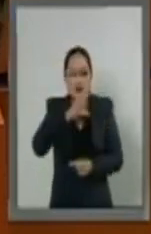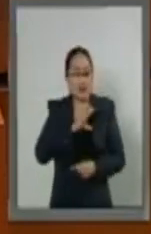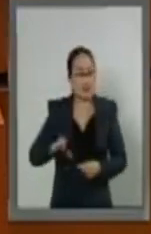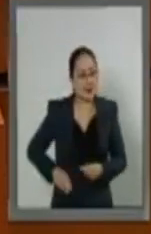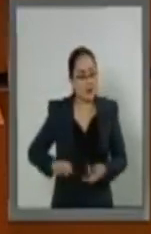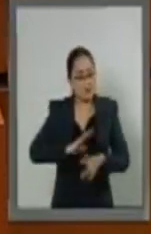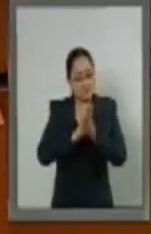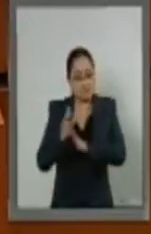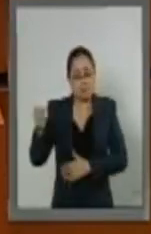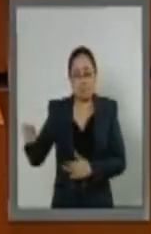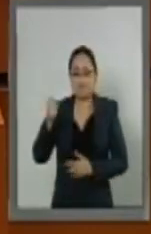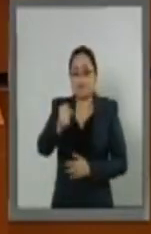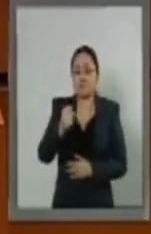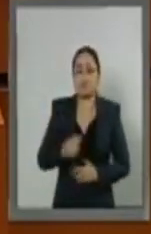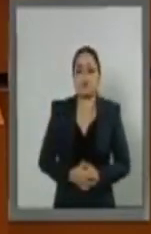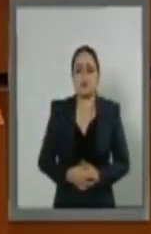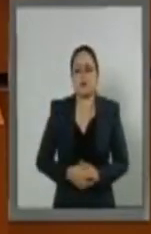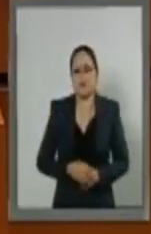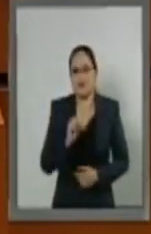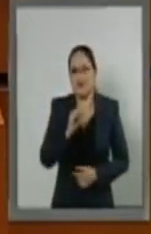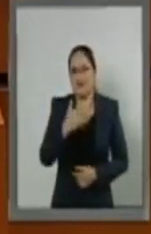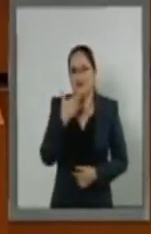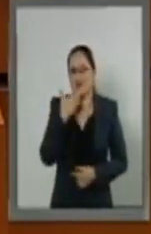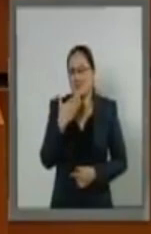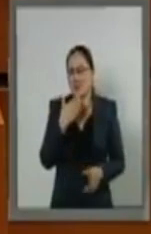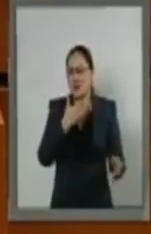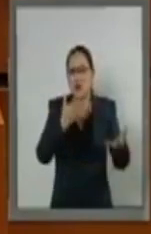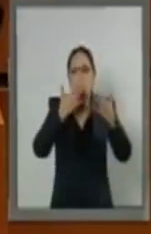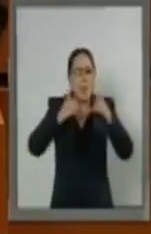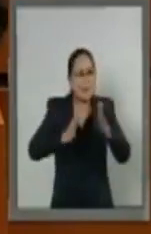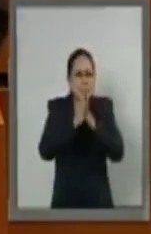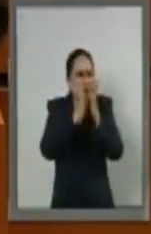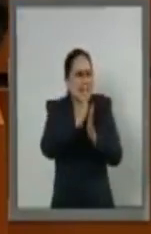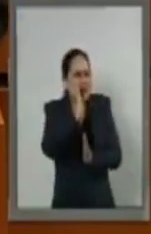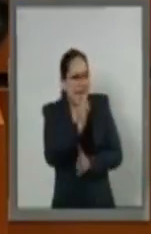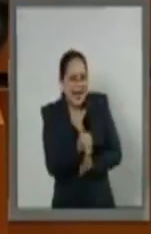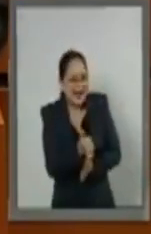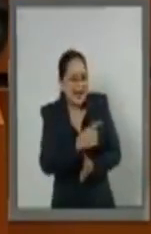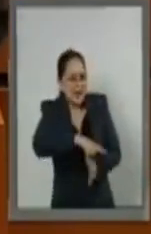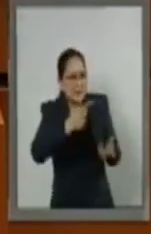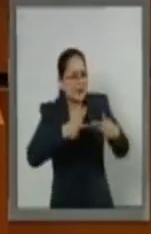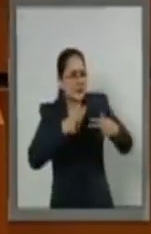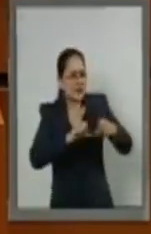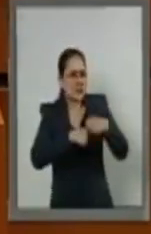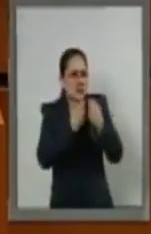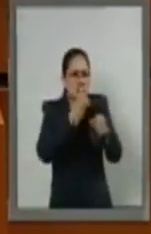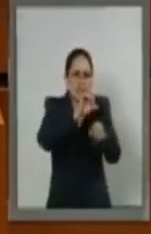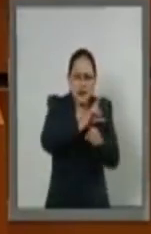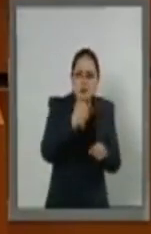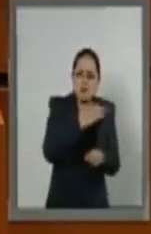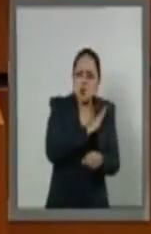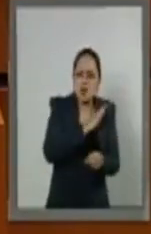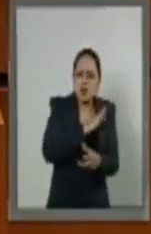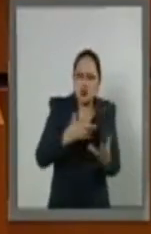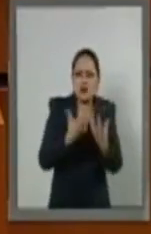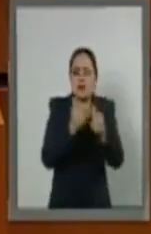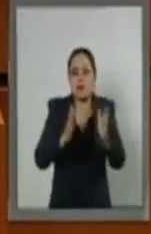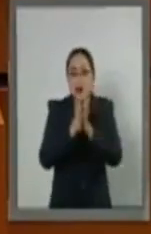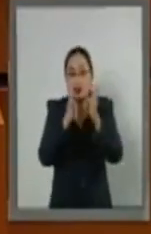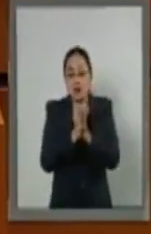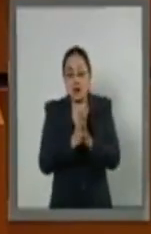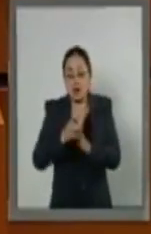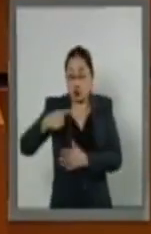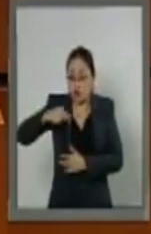Ahí no hay ninguna participación. Nosotros exigimos que este proceso que están